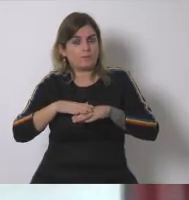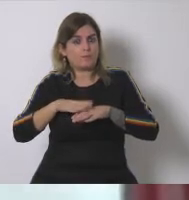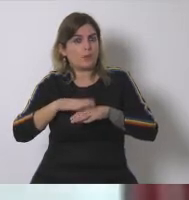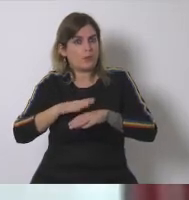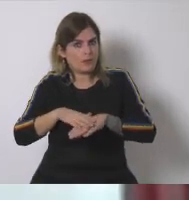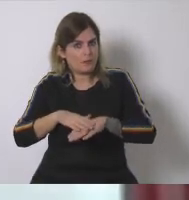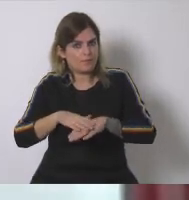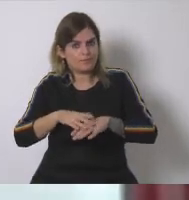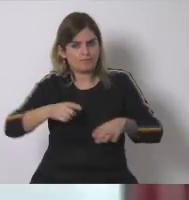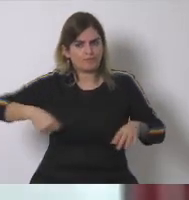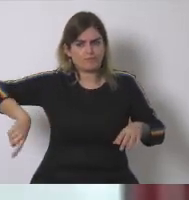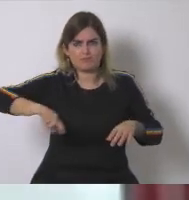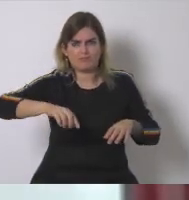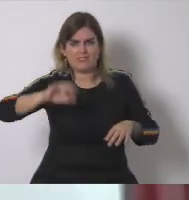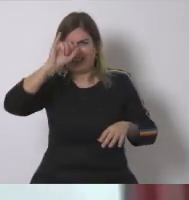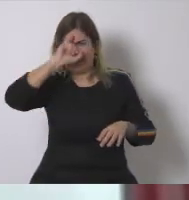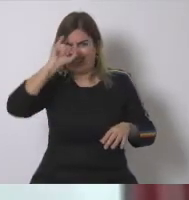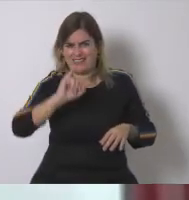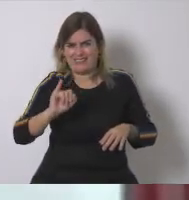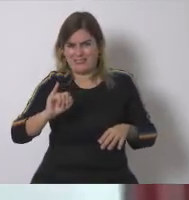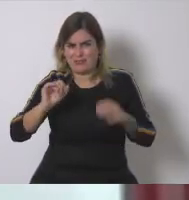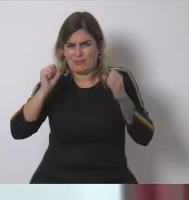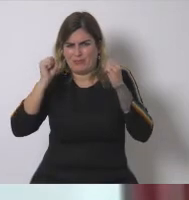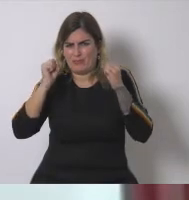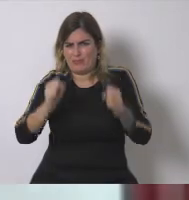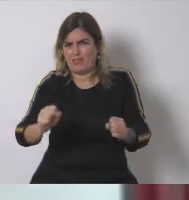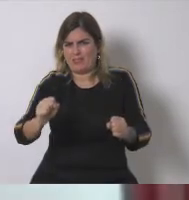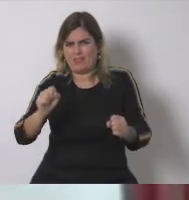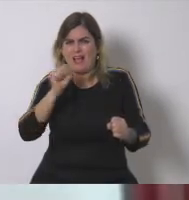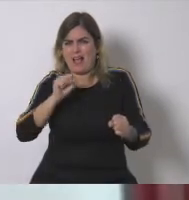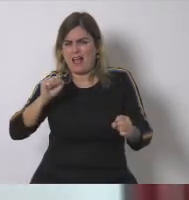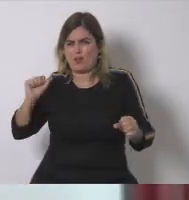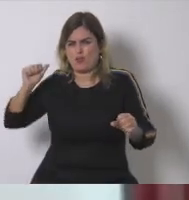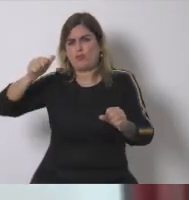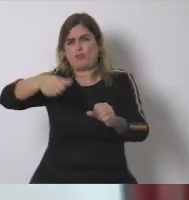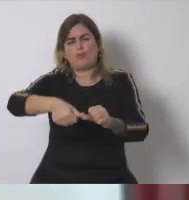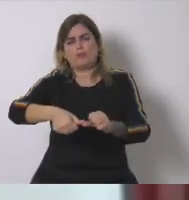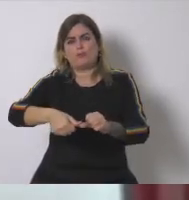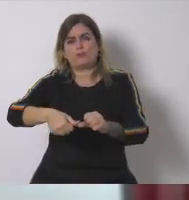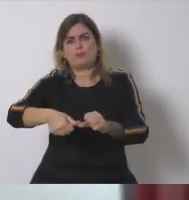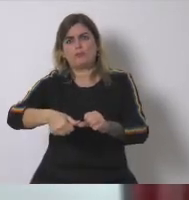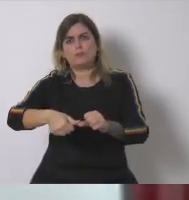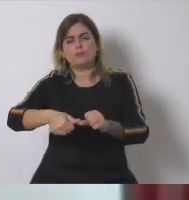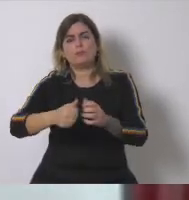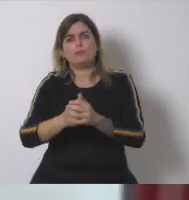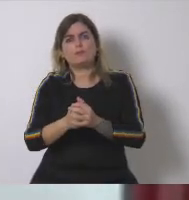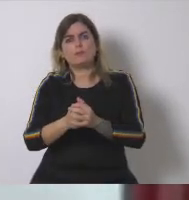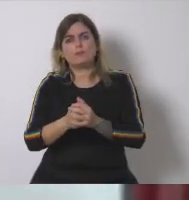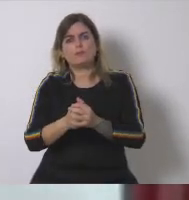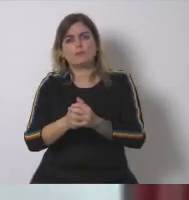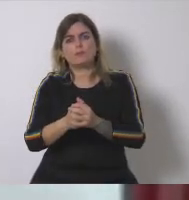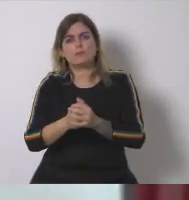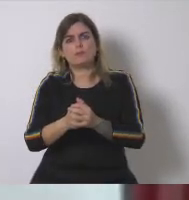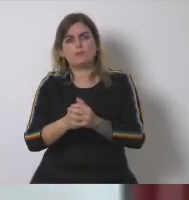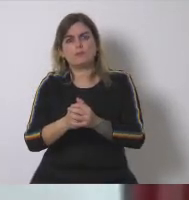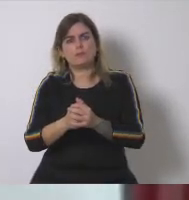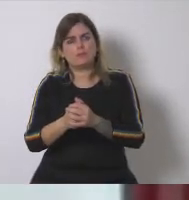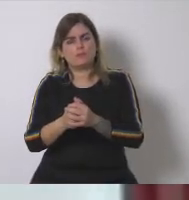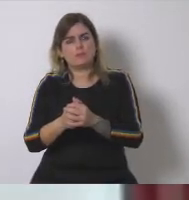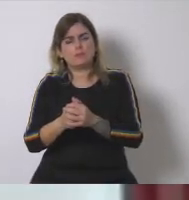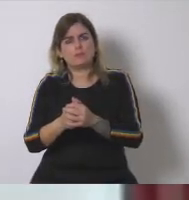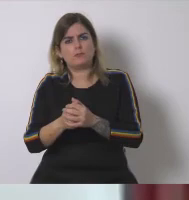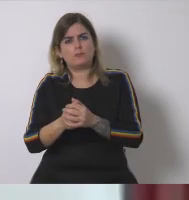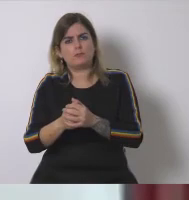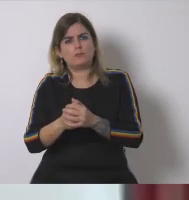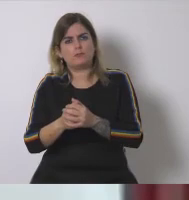los agricultores estamos viviendo desde hace años una crisis muy fuerte y